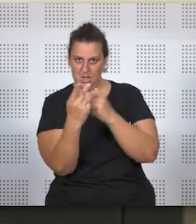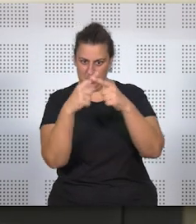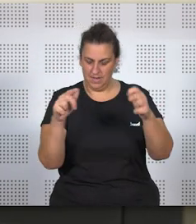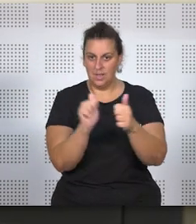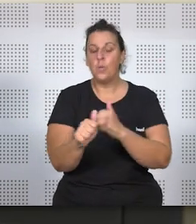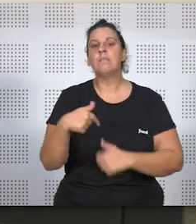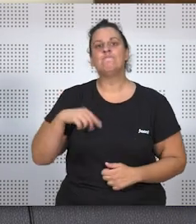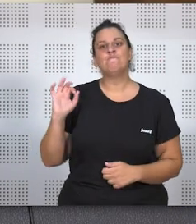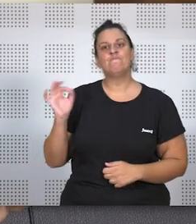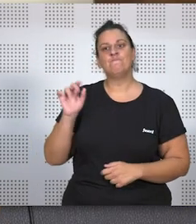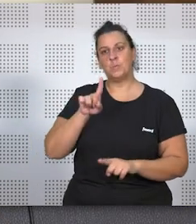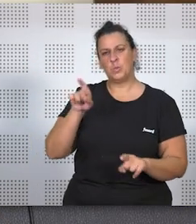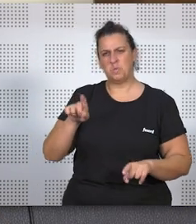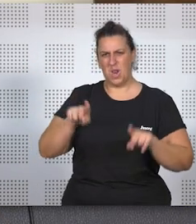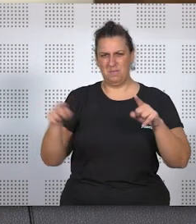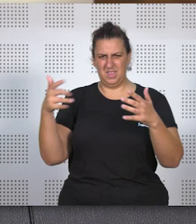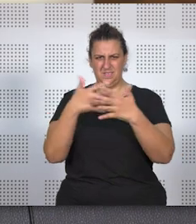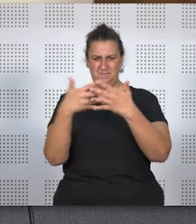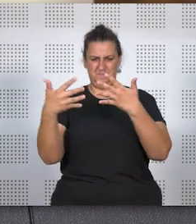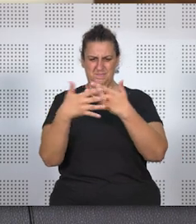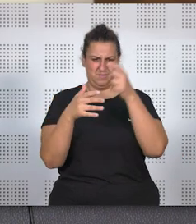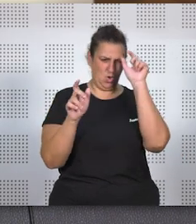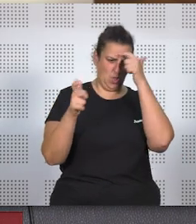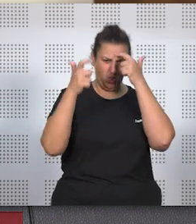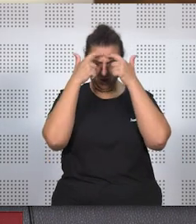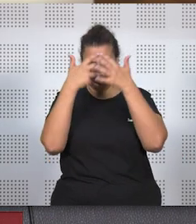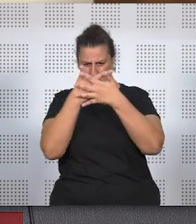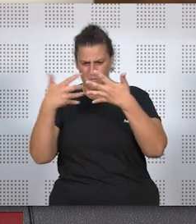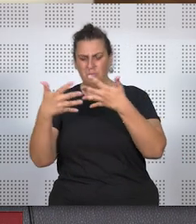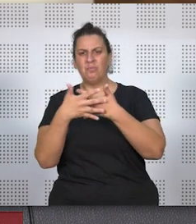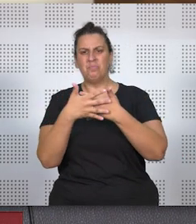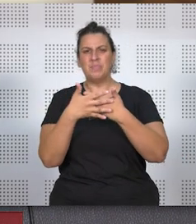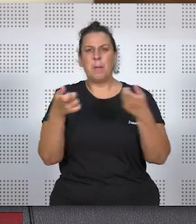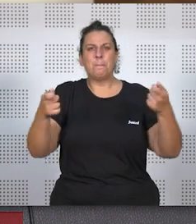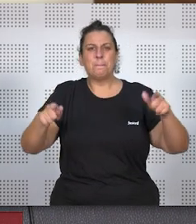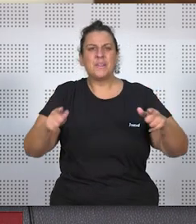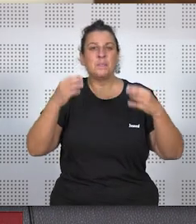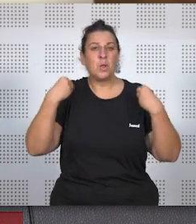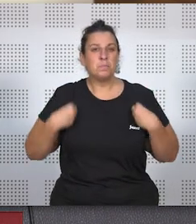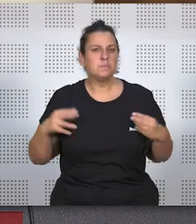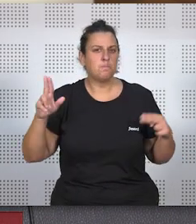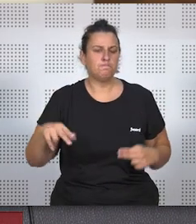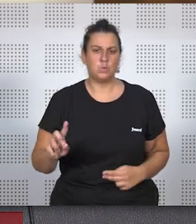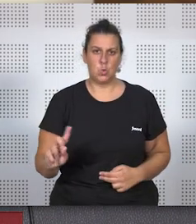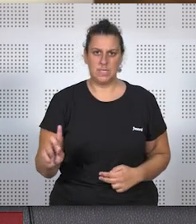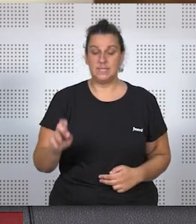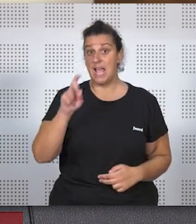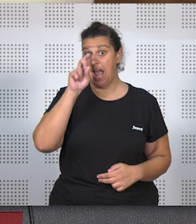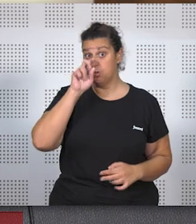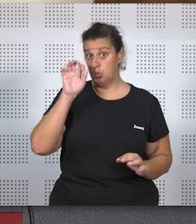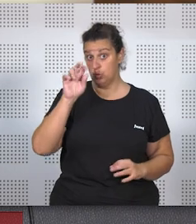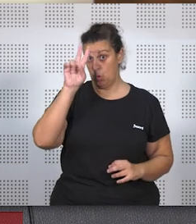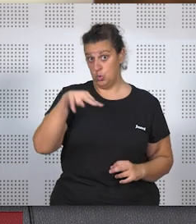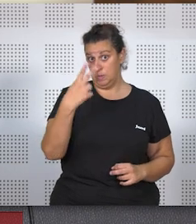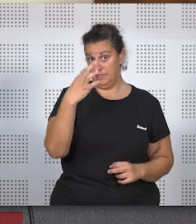comenzar porque muchas veces confundimos un término con otro y aunque se parecen mucho no son exactamente lo mismo. En el año 2020,